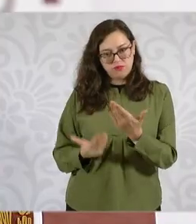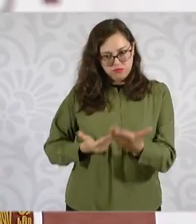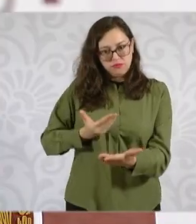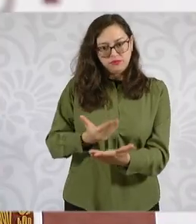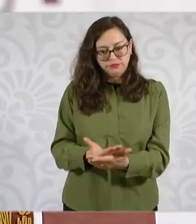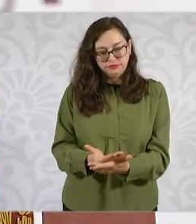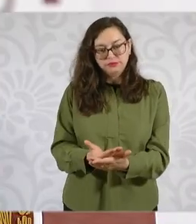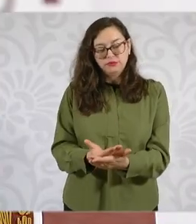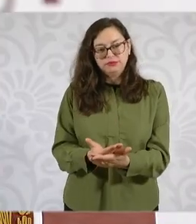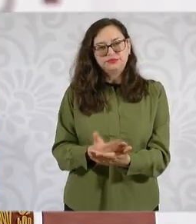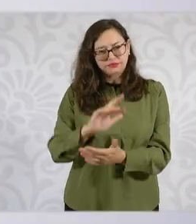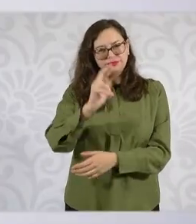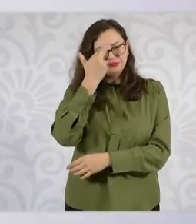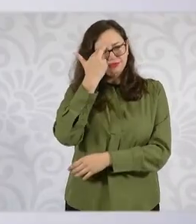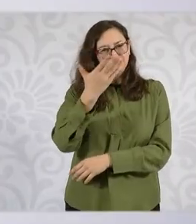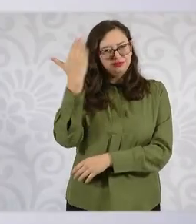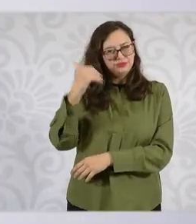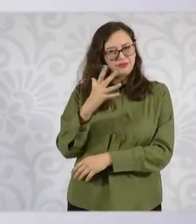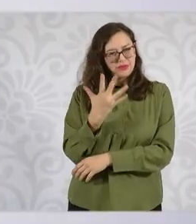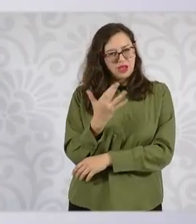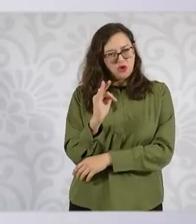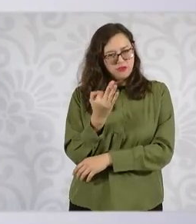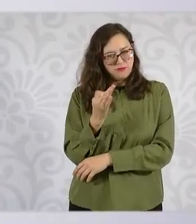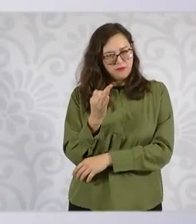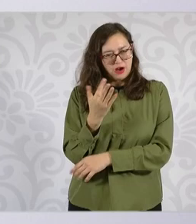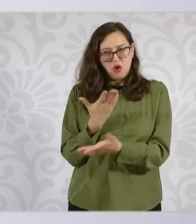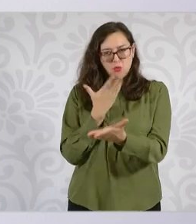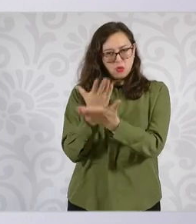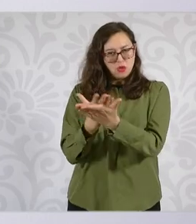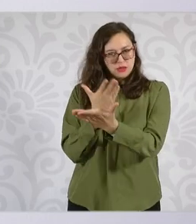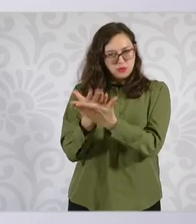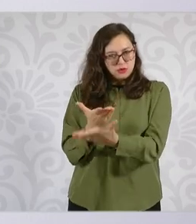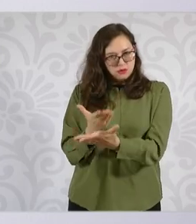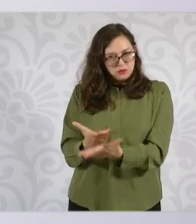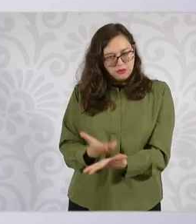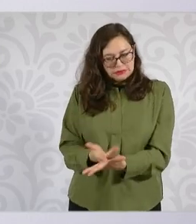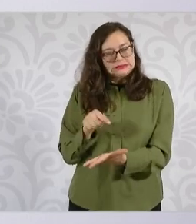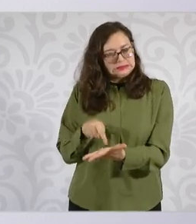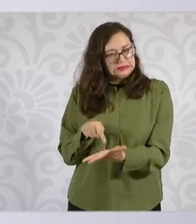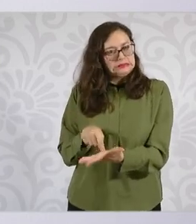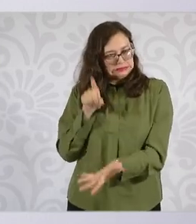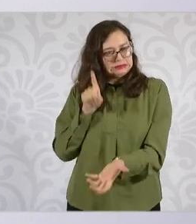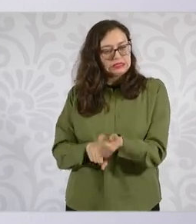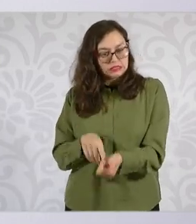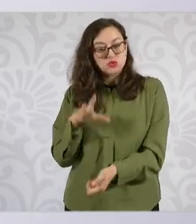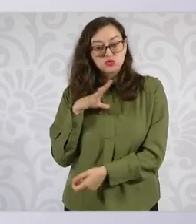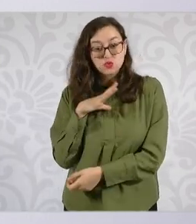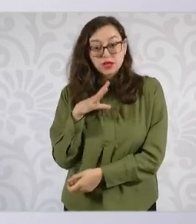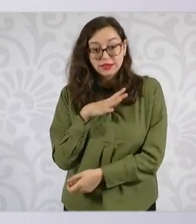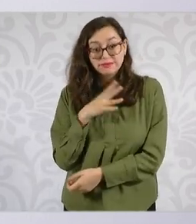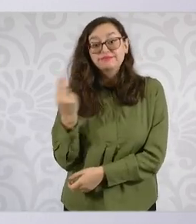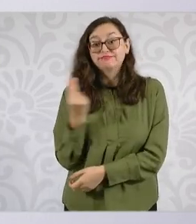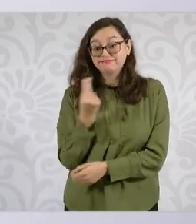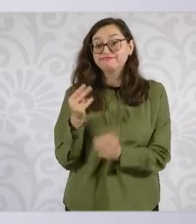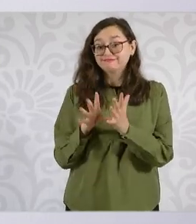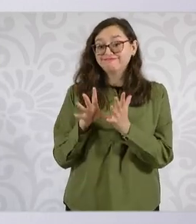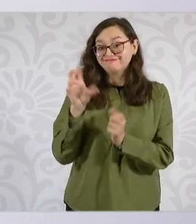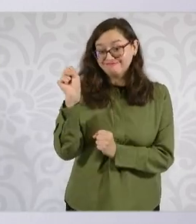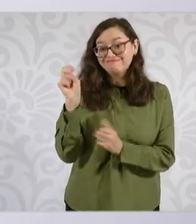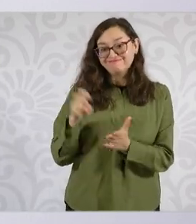el 5 de febrero del 2024, es un cambio constitucional.